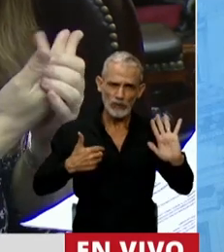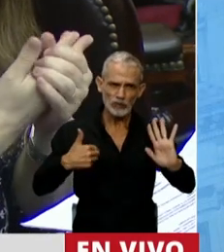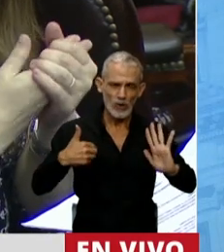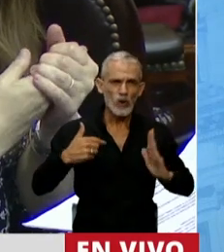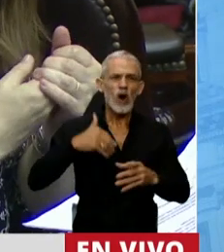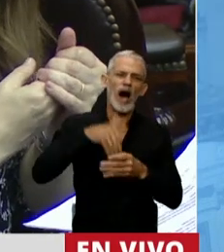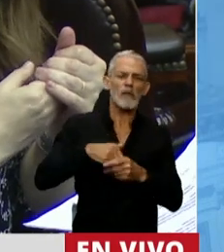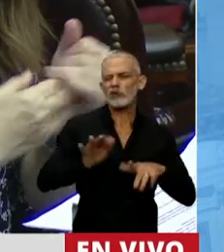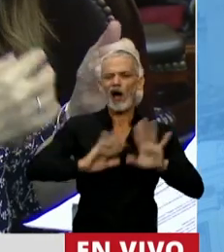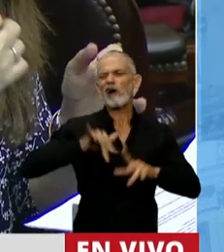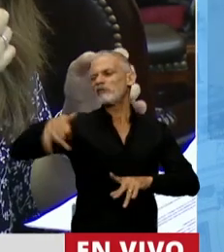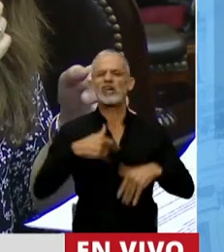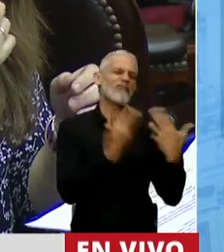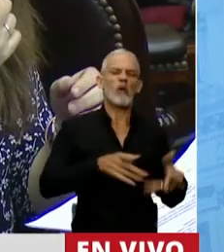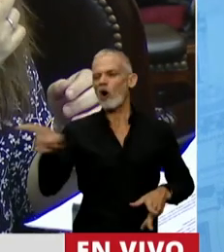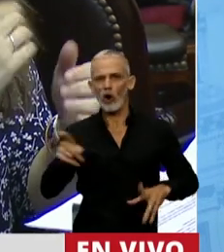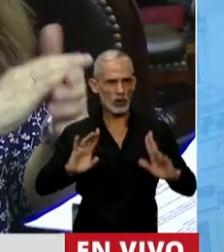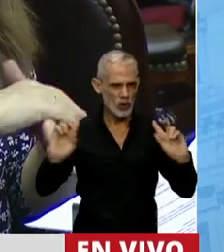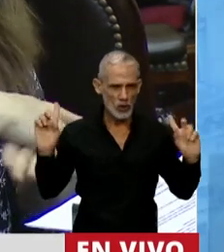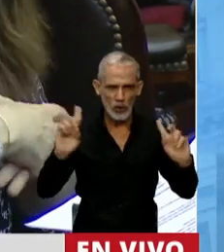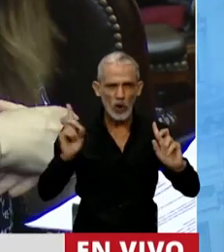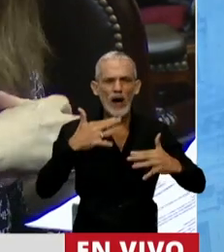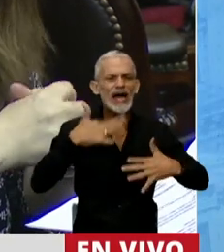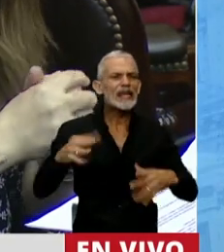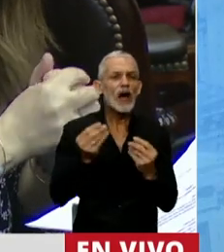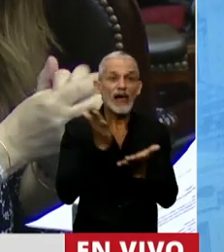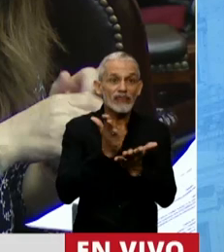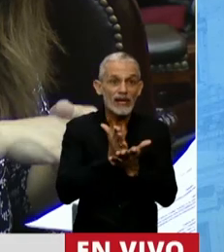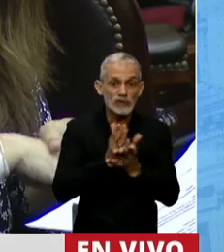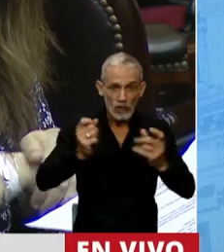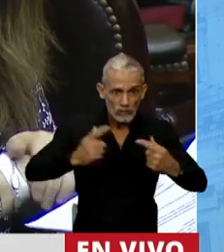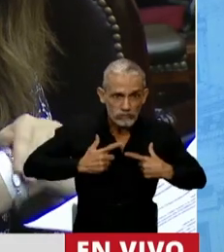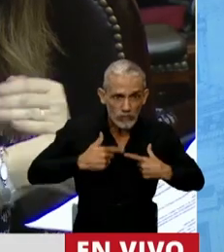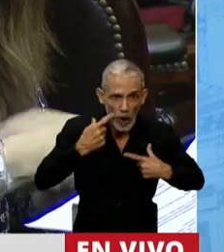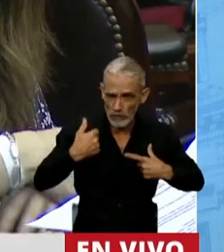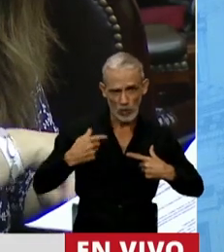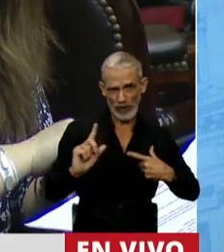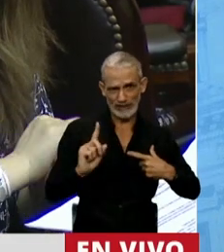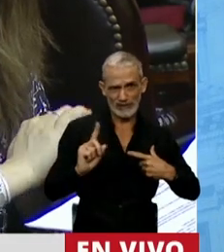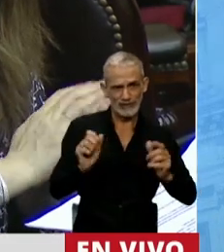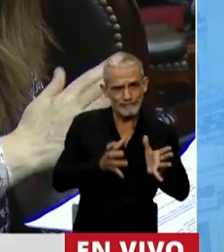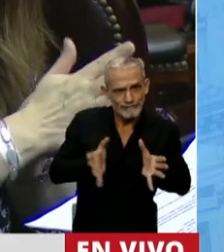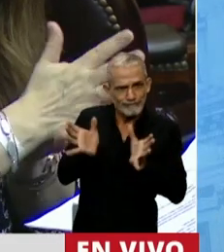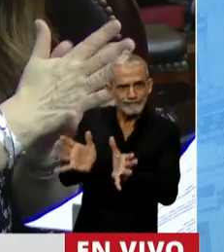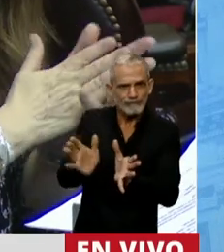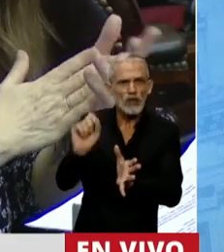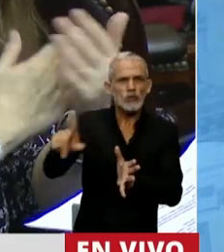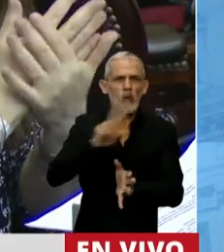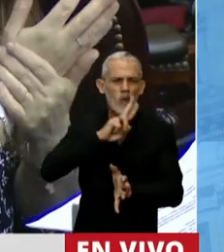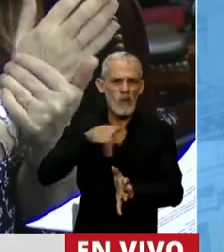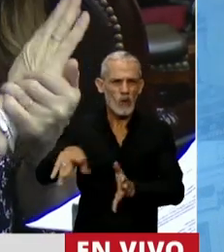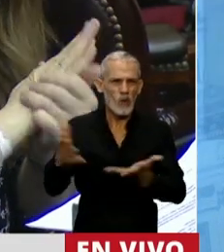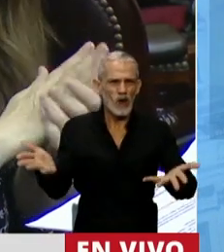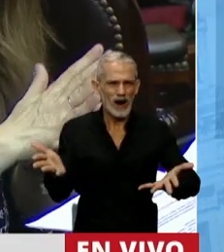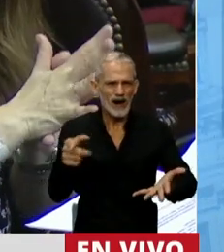No votar livianamente, pero sí entender que estamos defendiendo un derecho que no es nuestro, pero que tiene